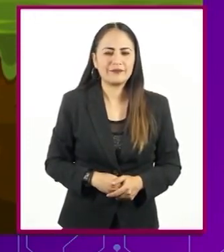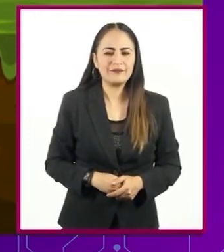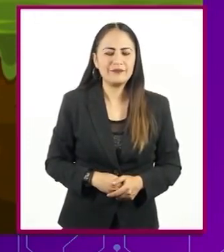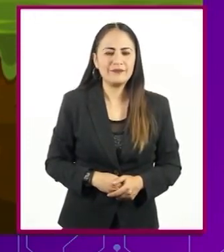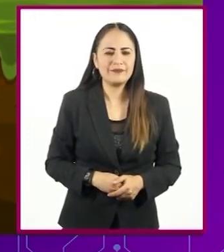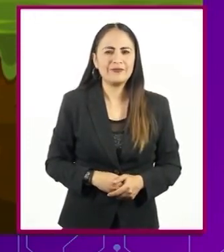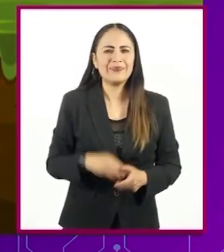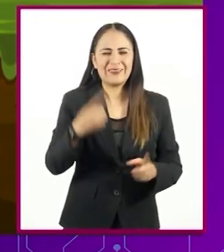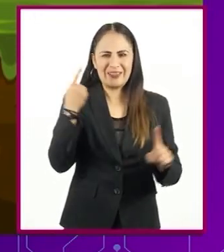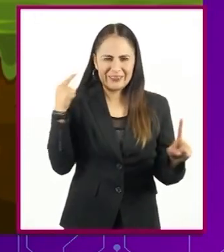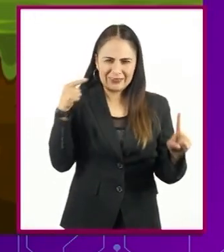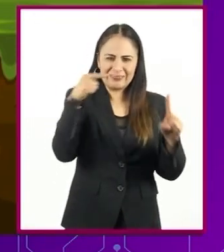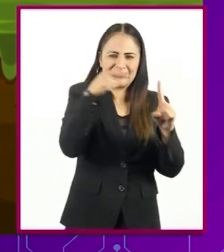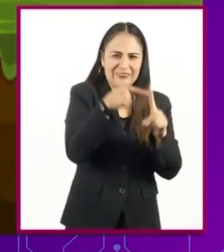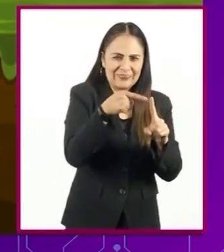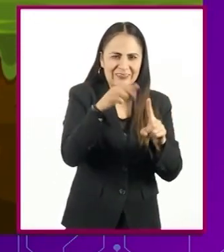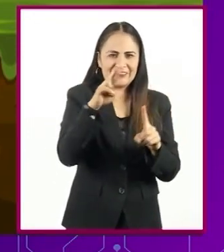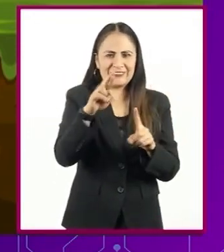Este es el reto.